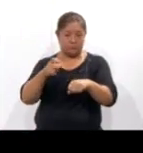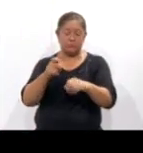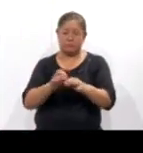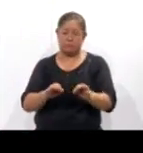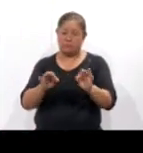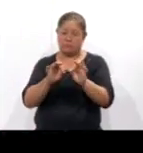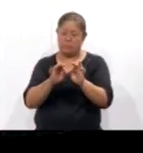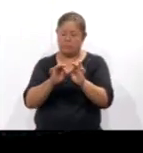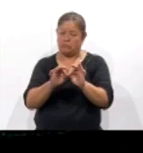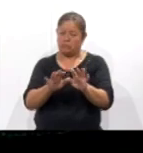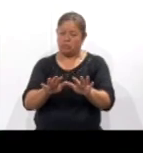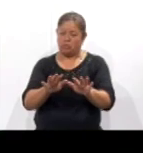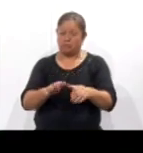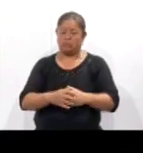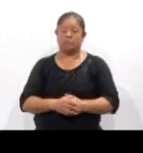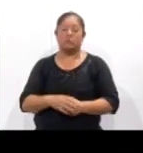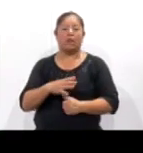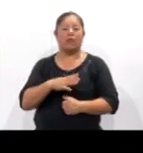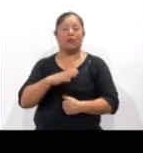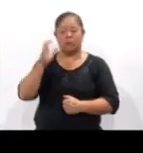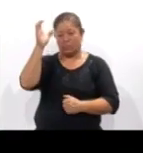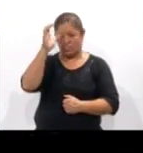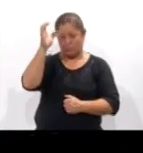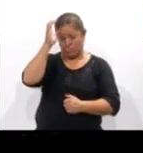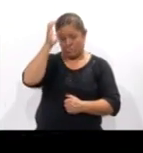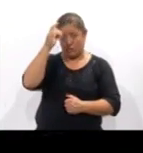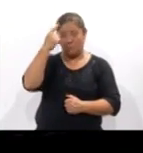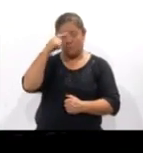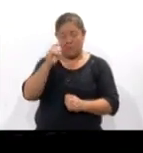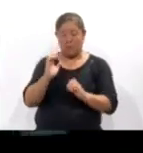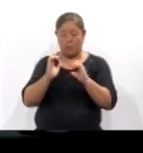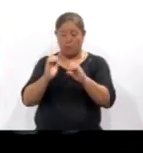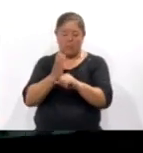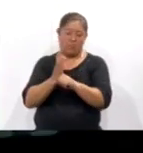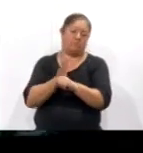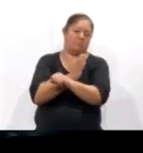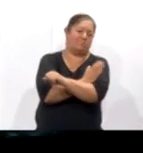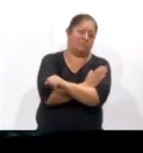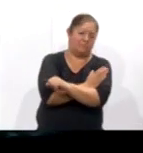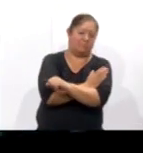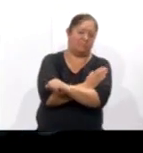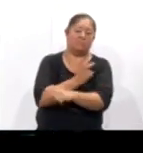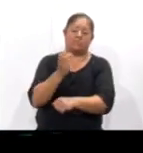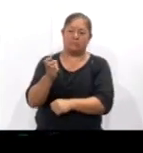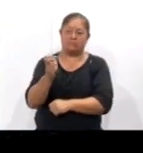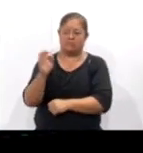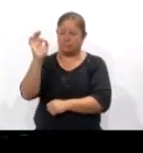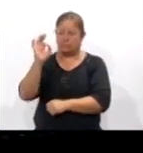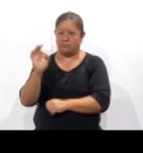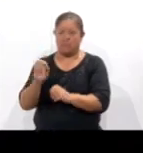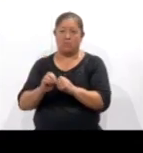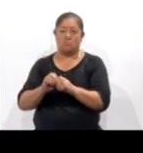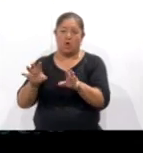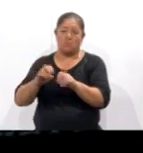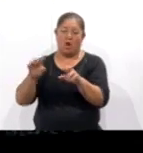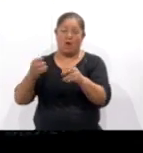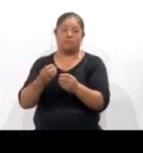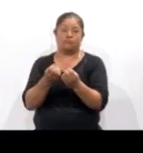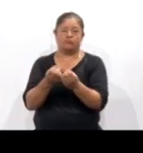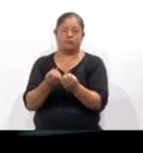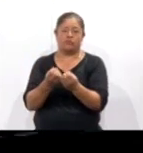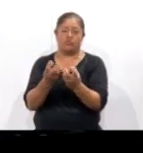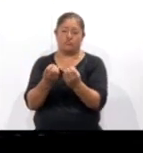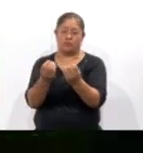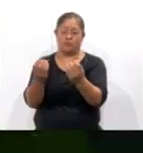importantísimo crear conciencia para poder prevenir la proliferación de estos insectos, sobre todo en época de